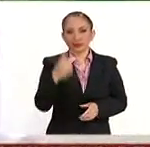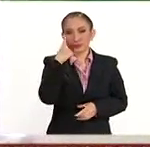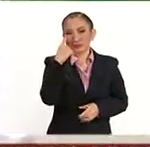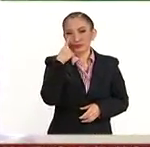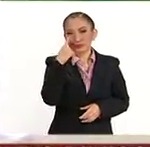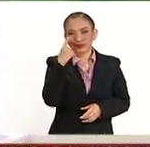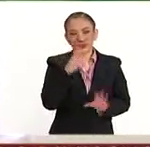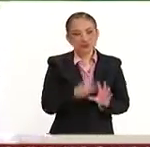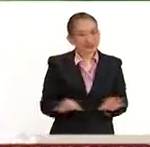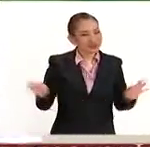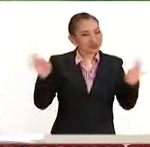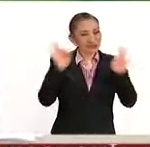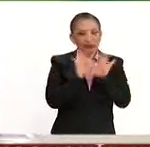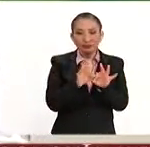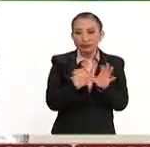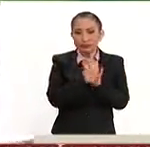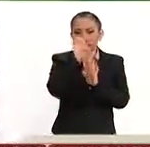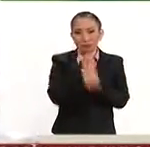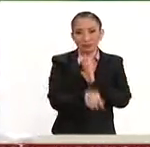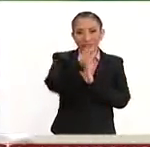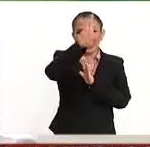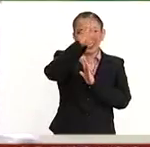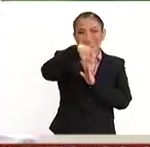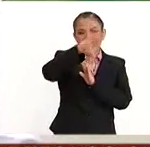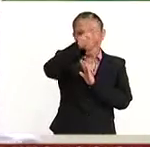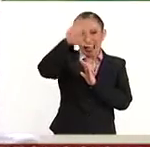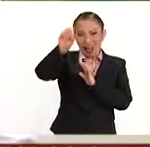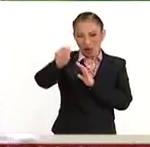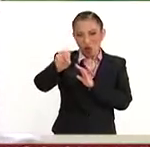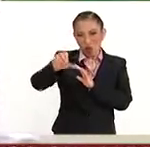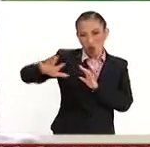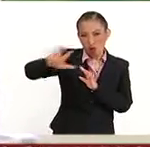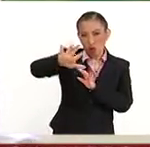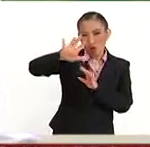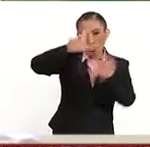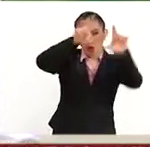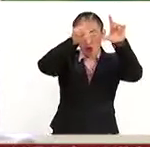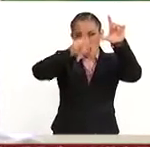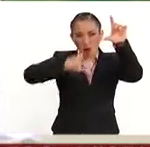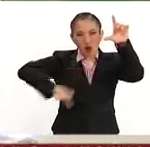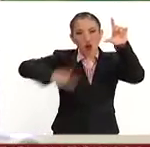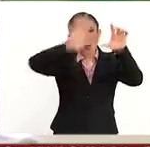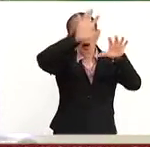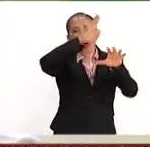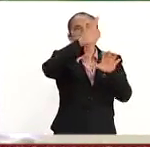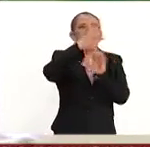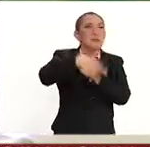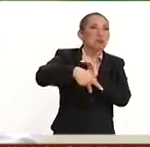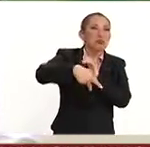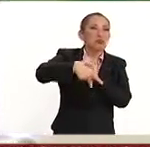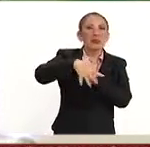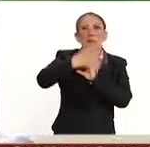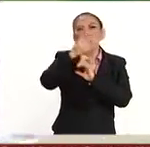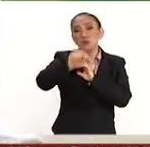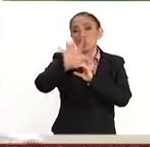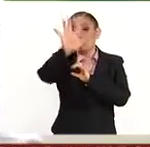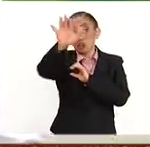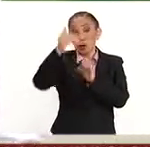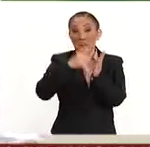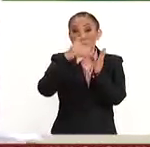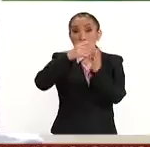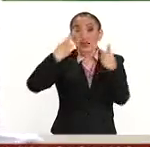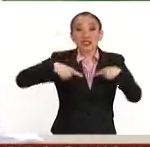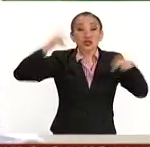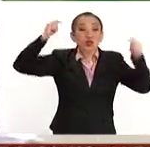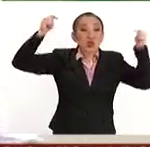pues es un tema fundamental y particularmente, por ejemplo, Quintana Roo. Quintana Roo recibe al año aproximadamente 14.5 millones de